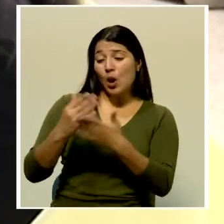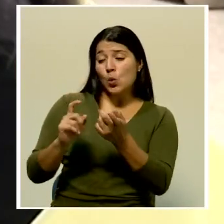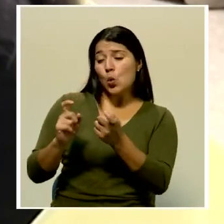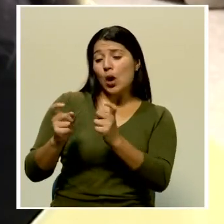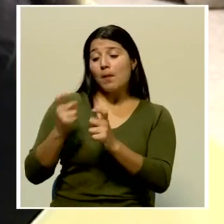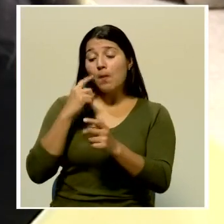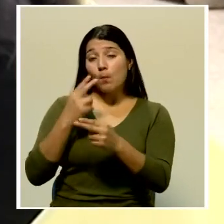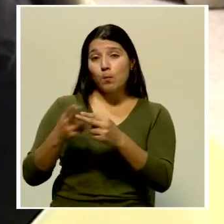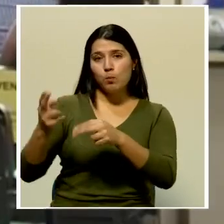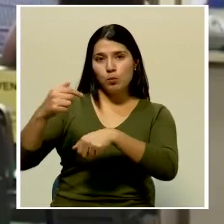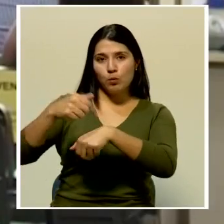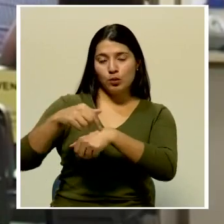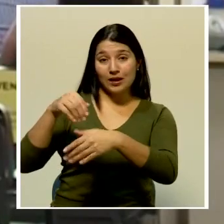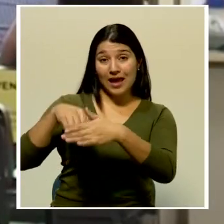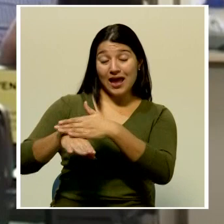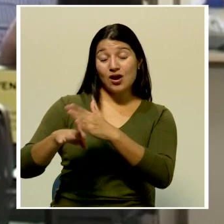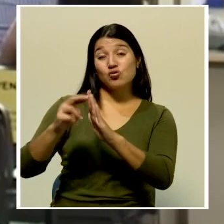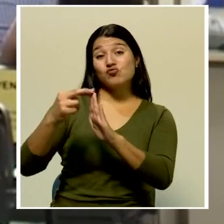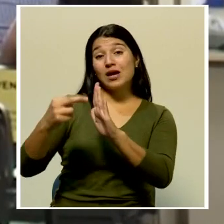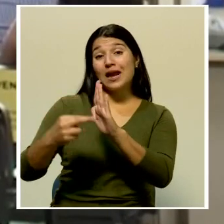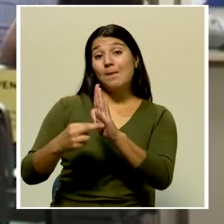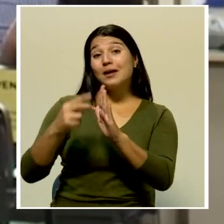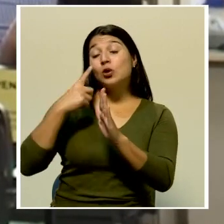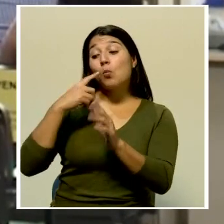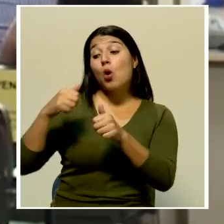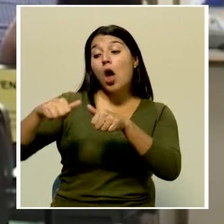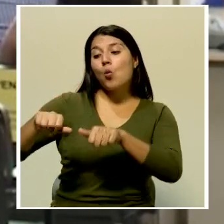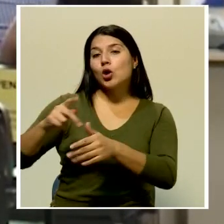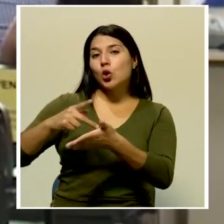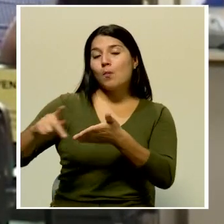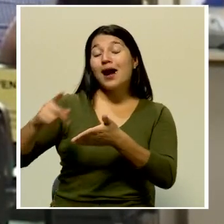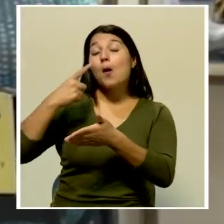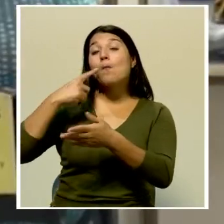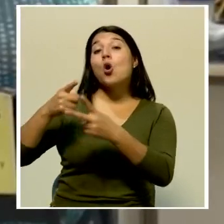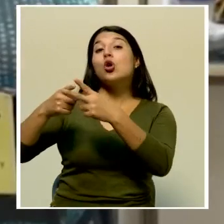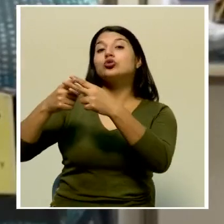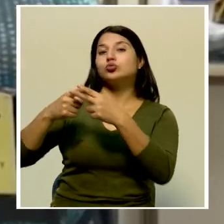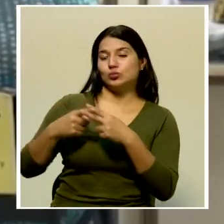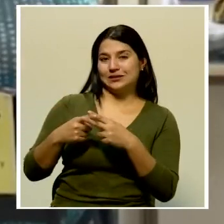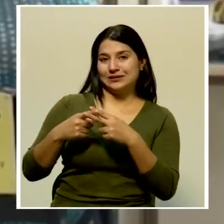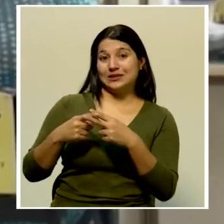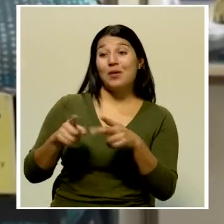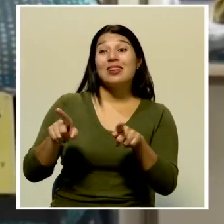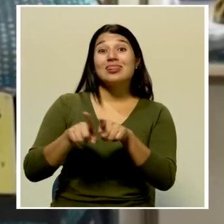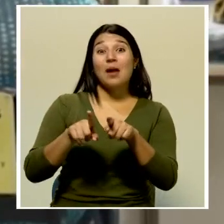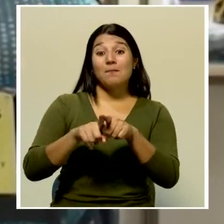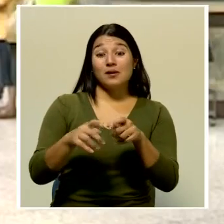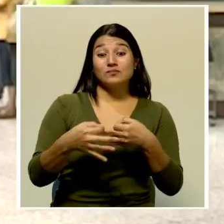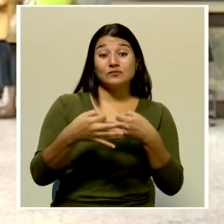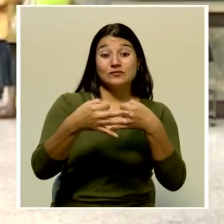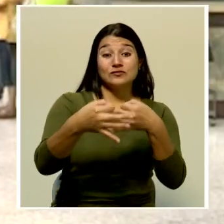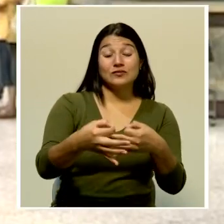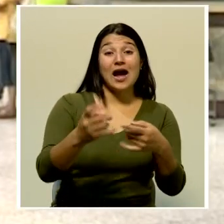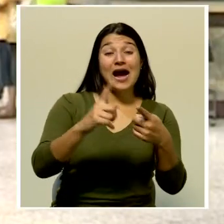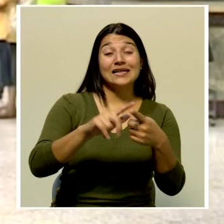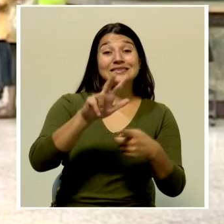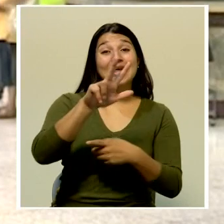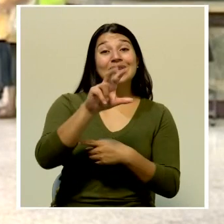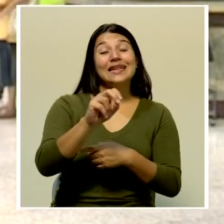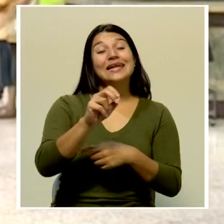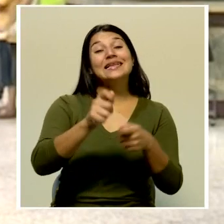la formalización de acuerdos de pagos por deudas y una prórroga hasta el 30 de septiembre en gestiones de cobro,